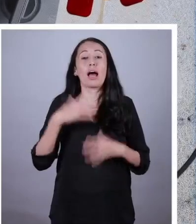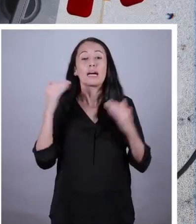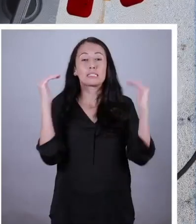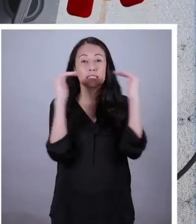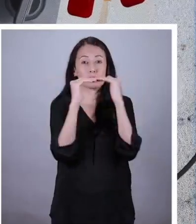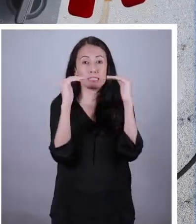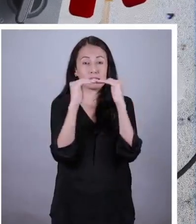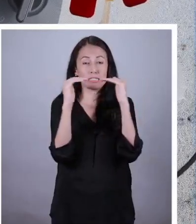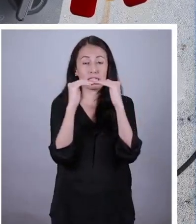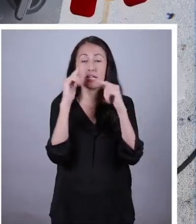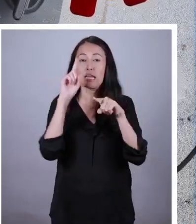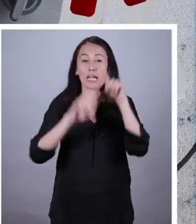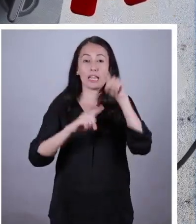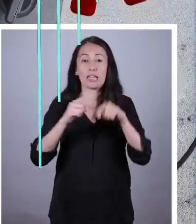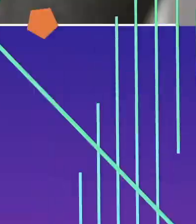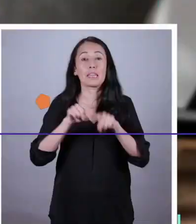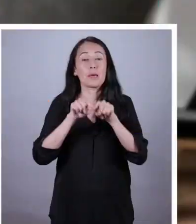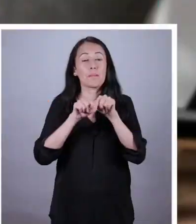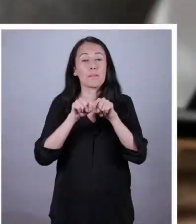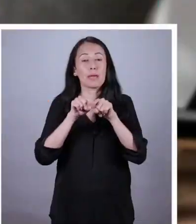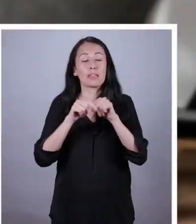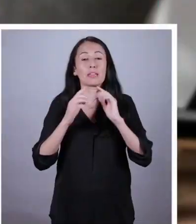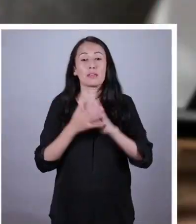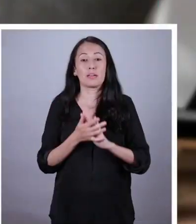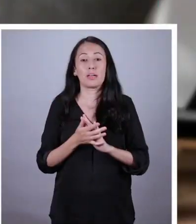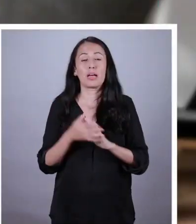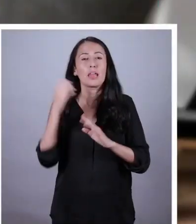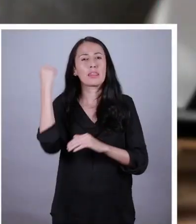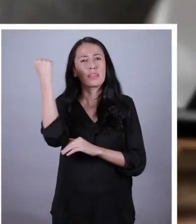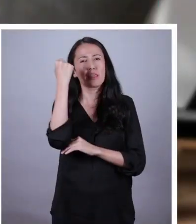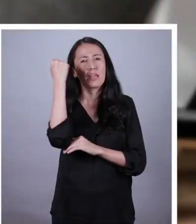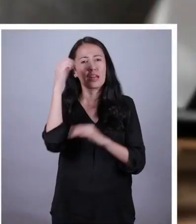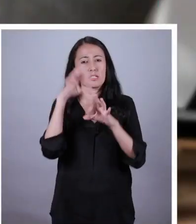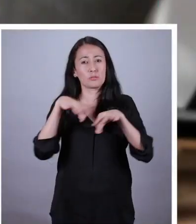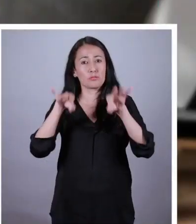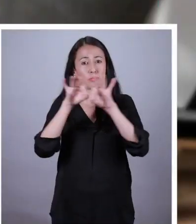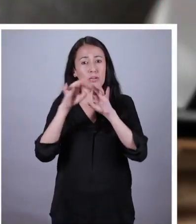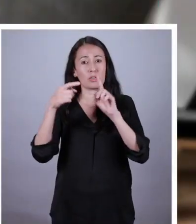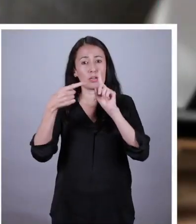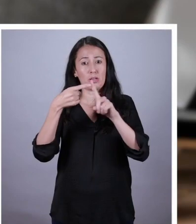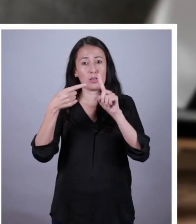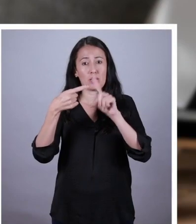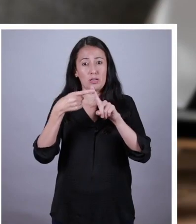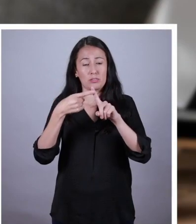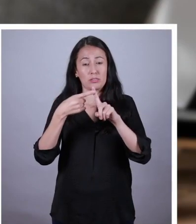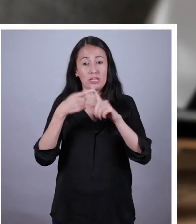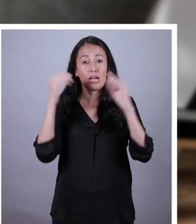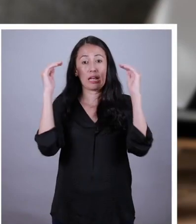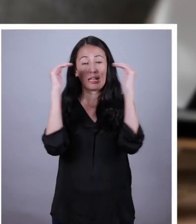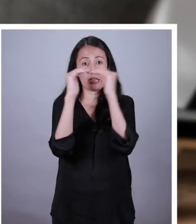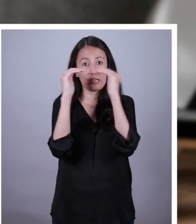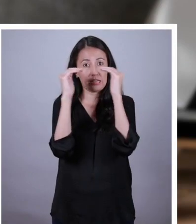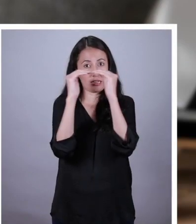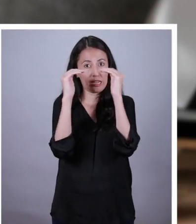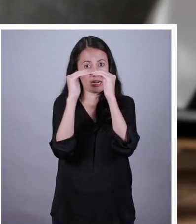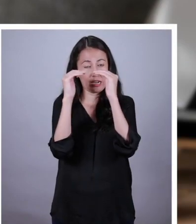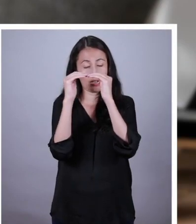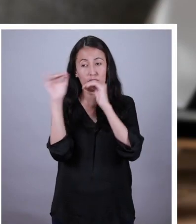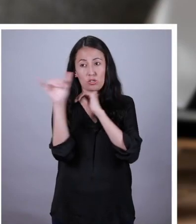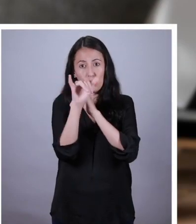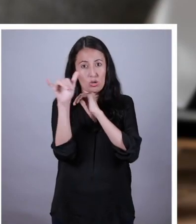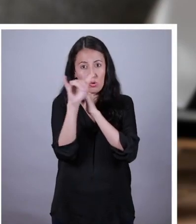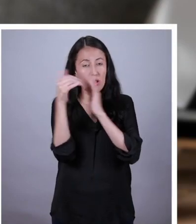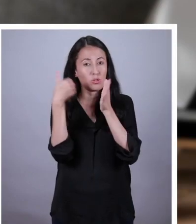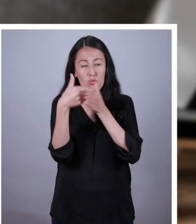conforme a los principios fundamentales. Los derechos fundamentales son Derecho a la igualdad sin distensión de raza,